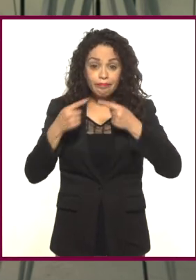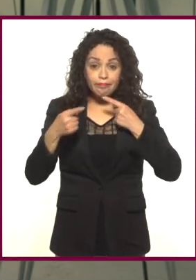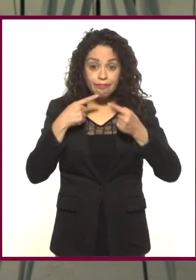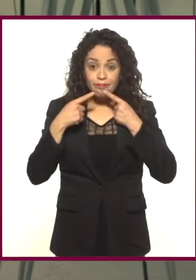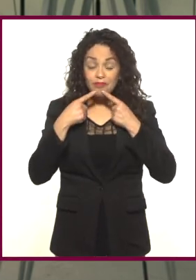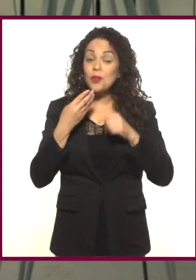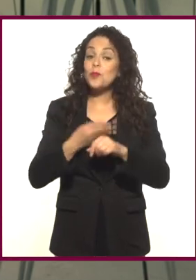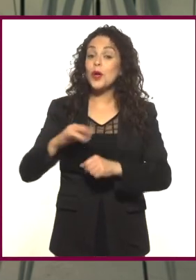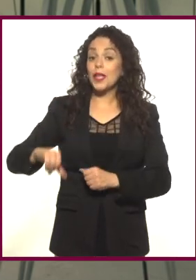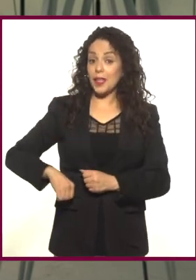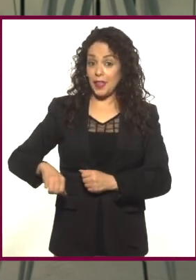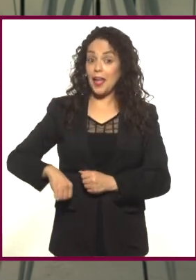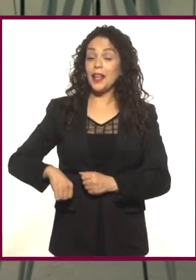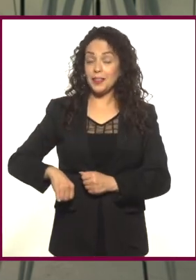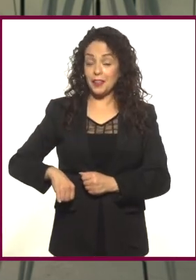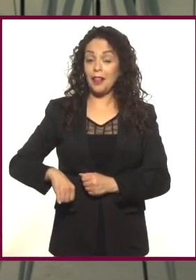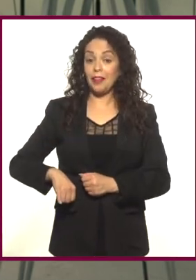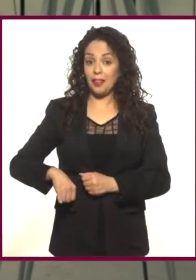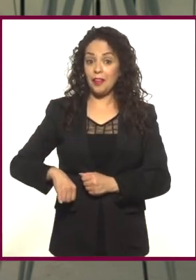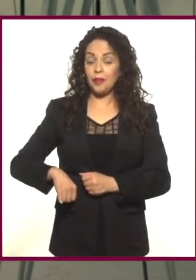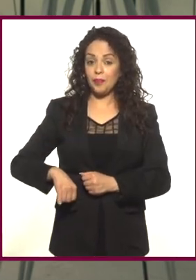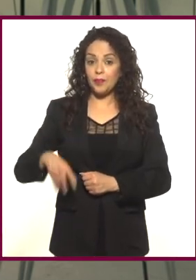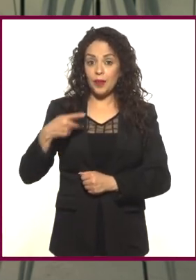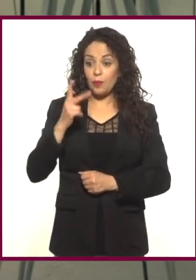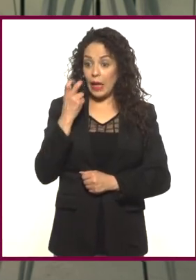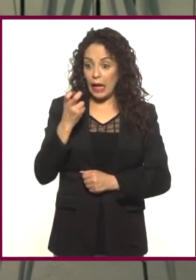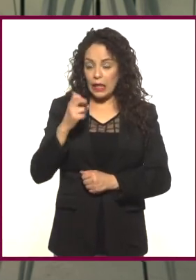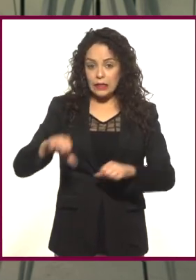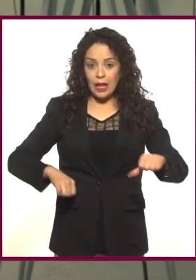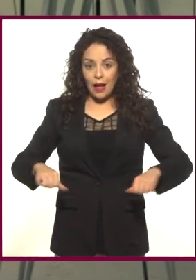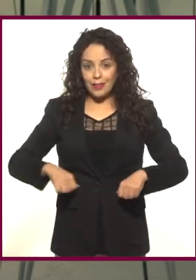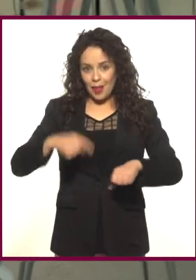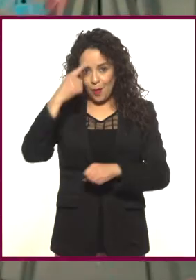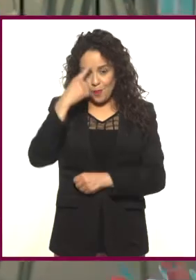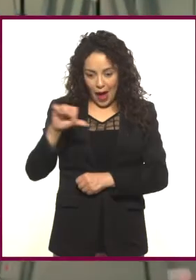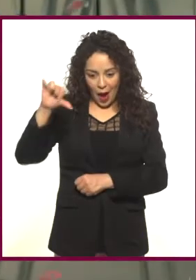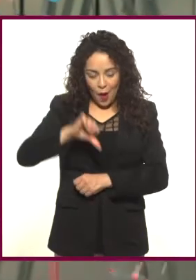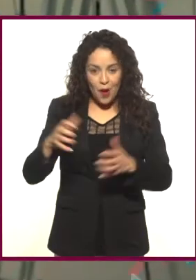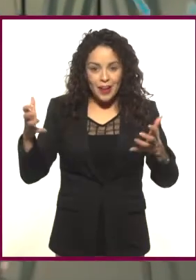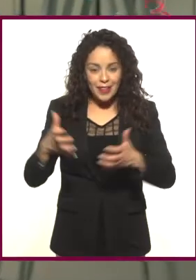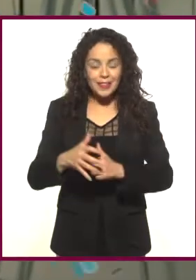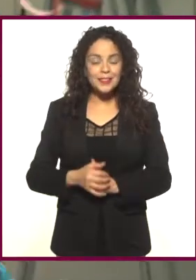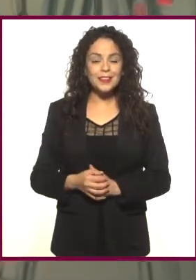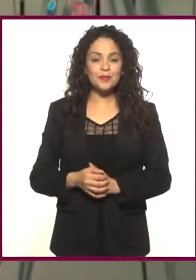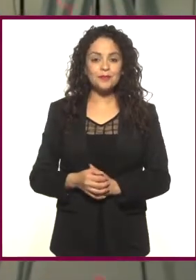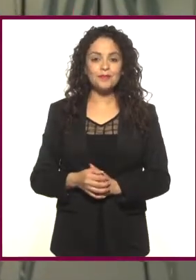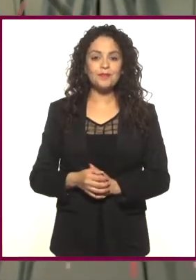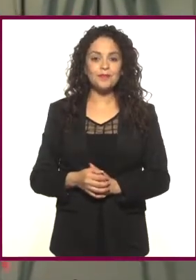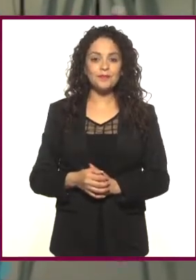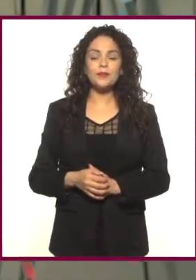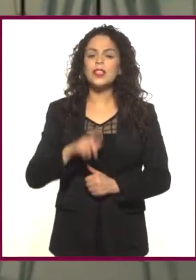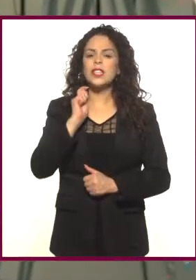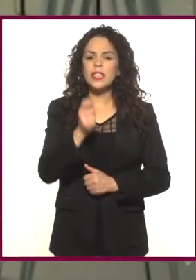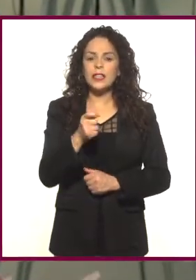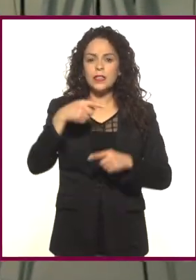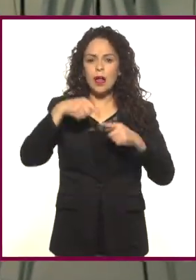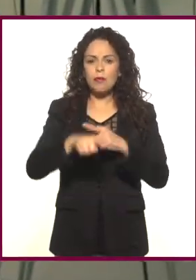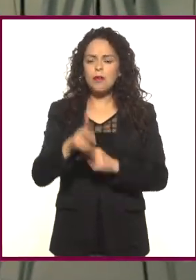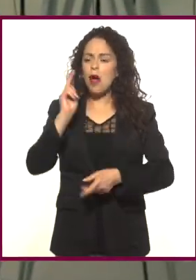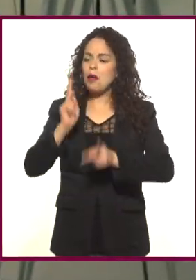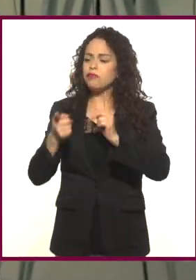resultar un reto interesante. Y resulta que es nuestra actividad para hoy. Tenemos que partir de un diálogo.